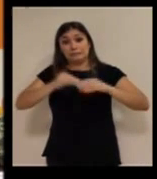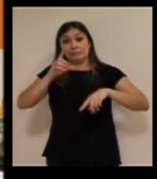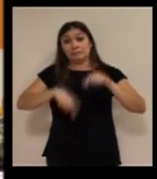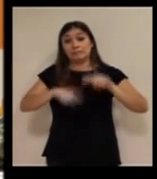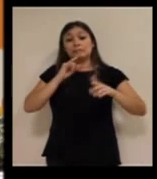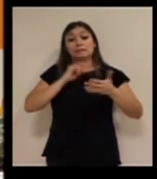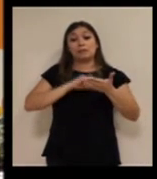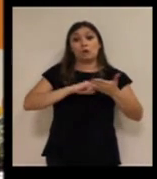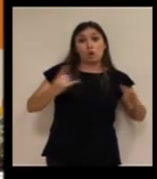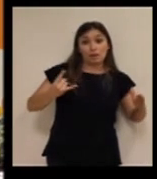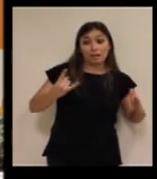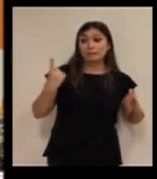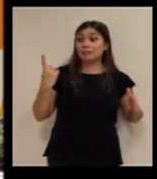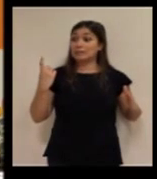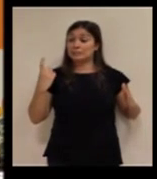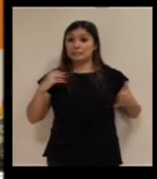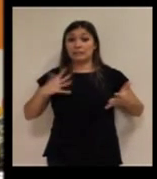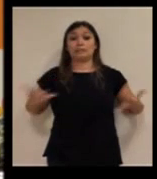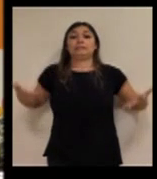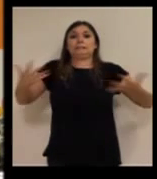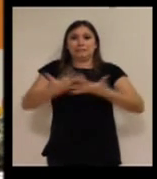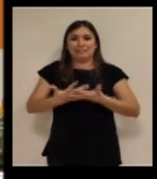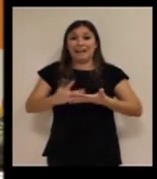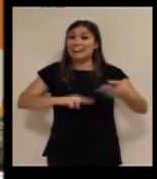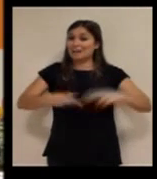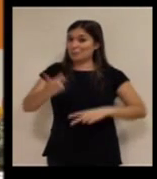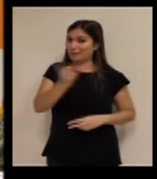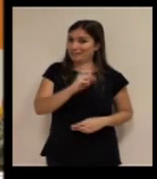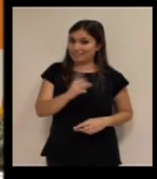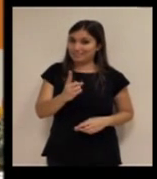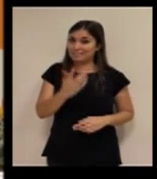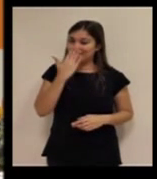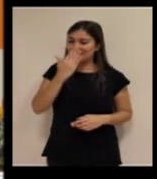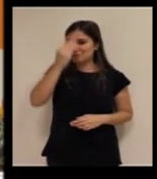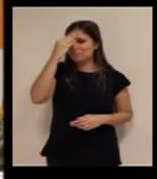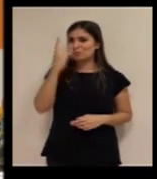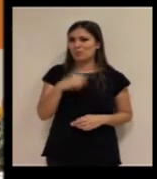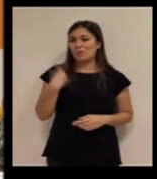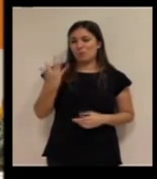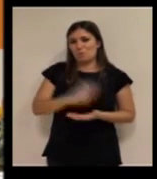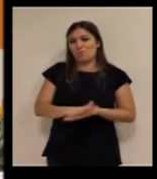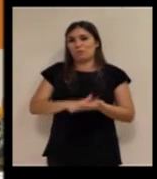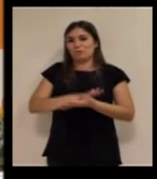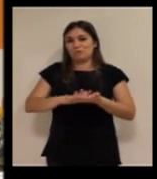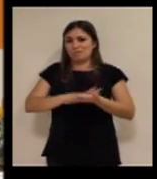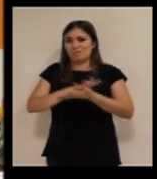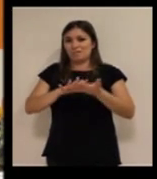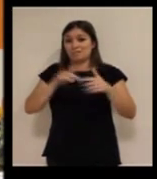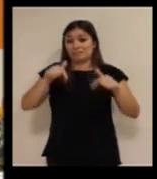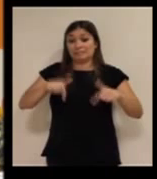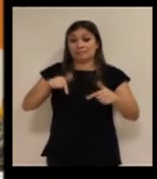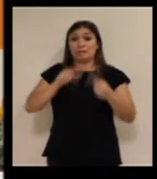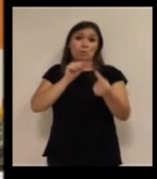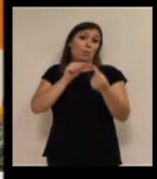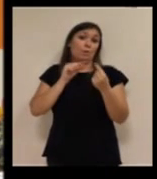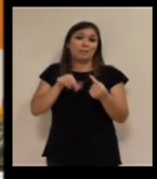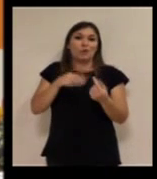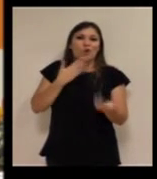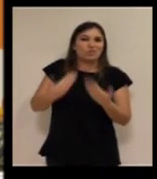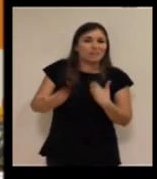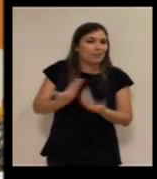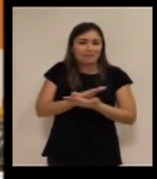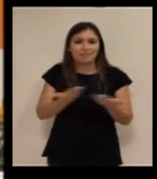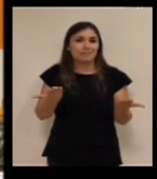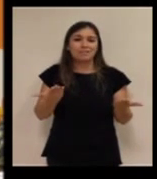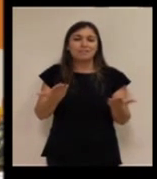tecnología a la necesidad y no al revés, que yo creo que también es una de las cosas que tenemos que tocar en este debate o en esta charla.